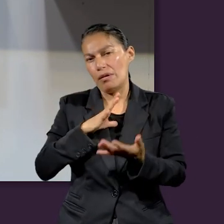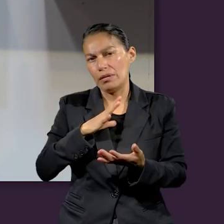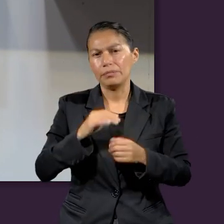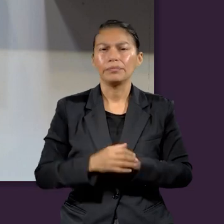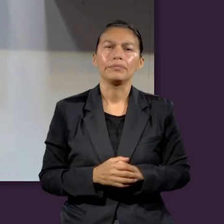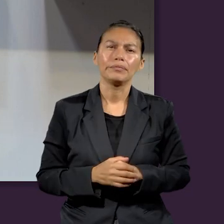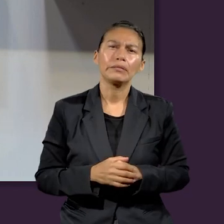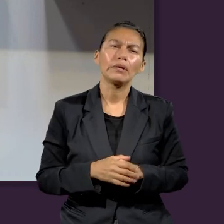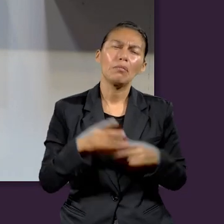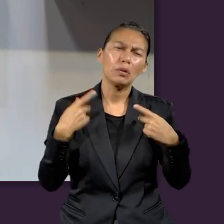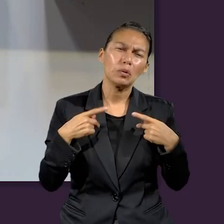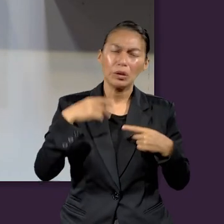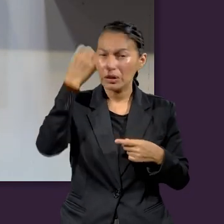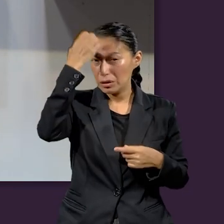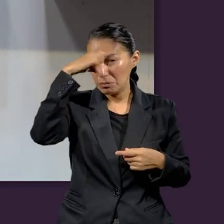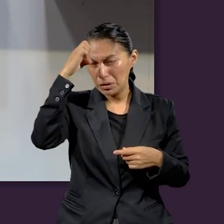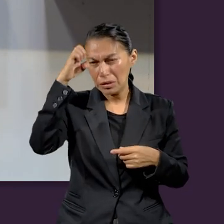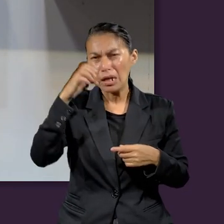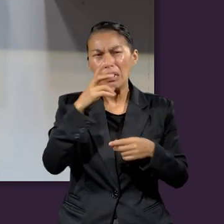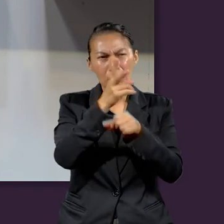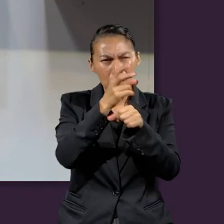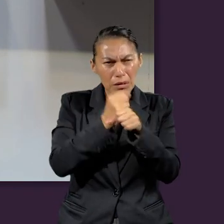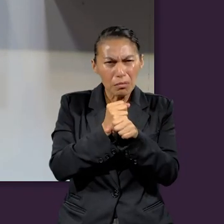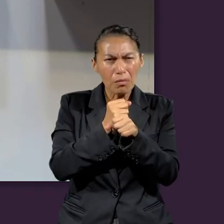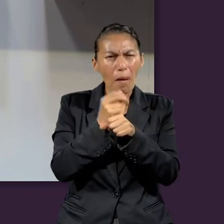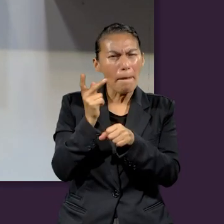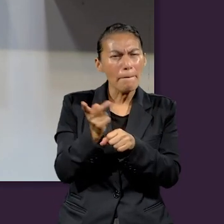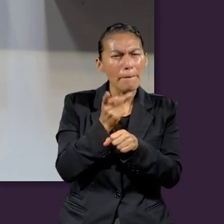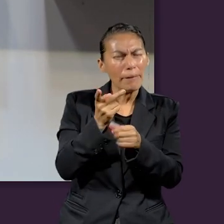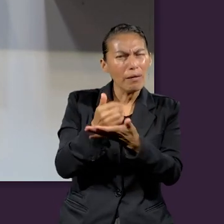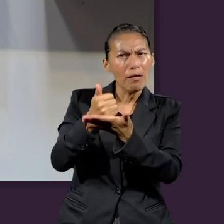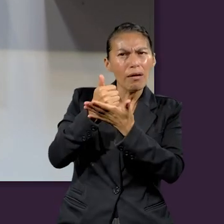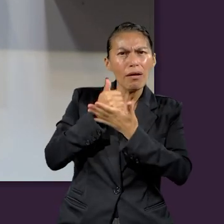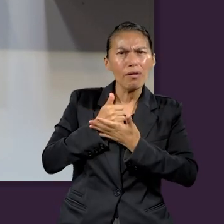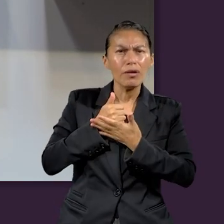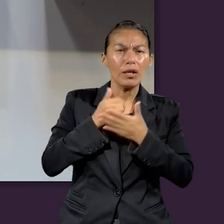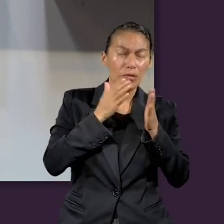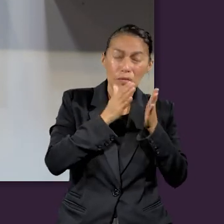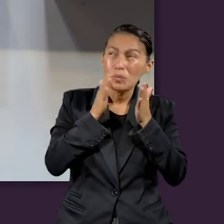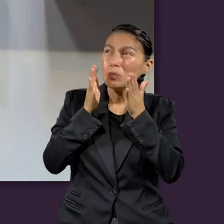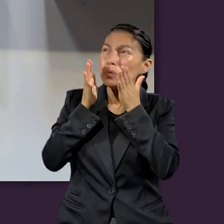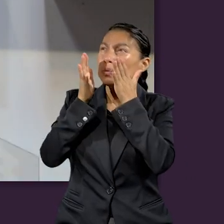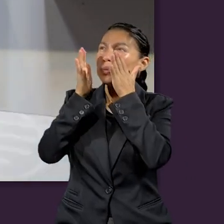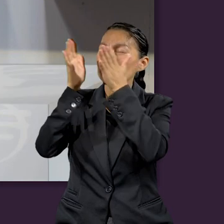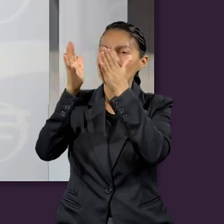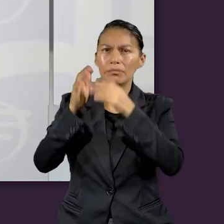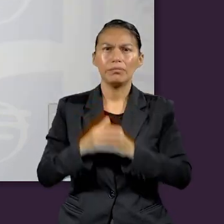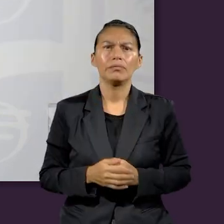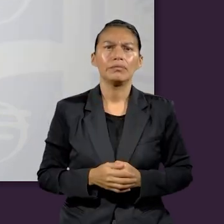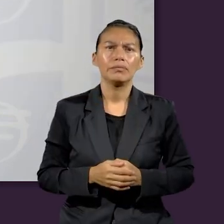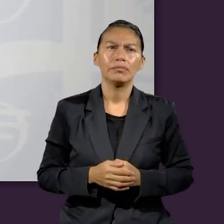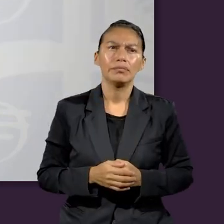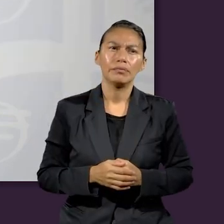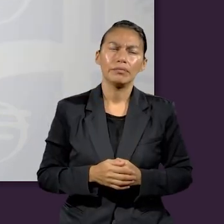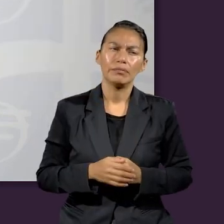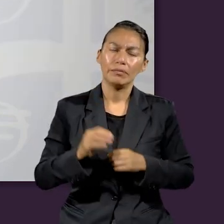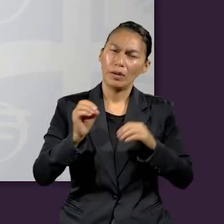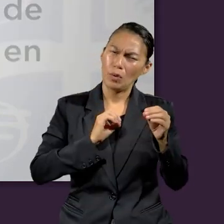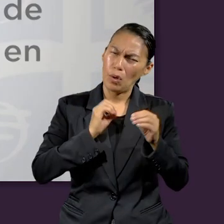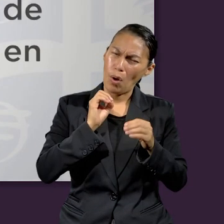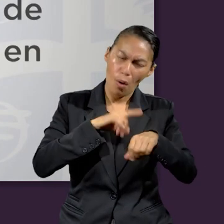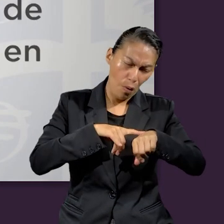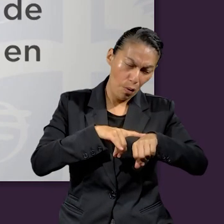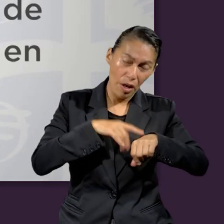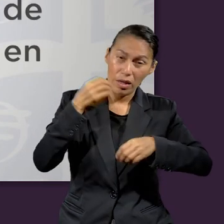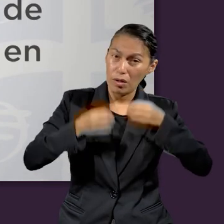juicio. Pero bien, hemos invitado a algunos expertos para que nos ayuden con algunas preguntas que creemos nos van a ayudar a enfocarnos en este asunto